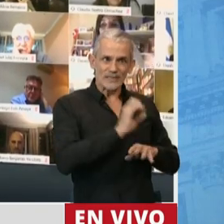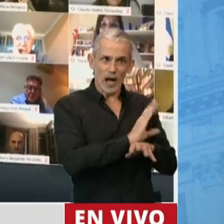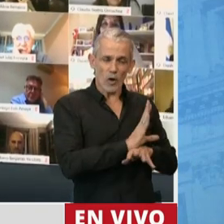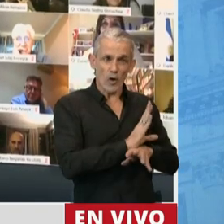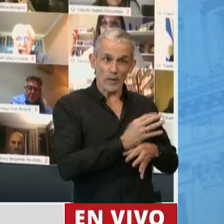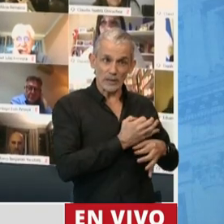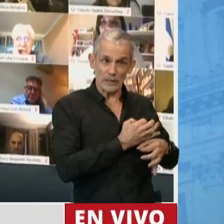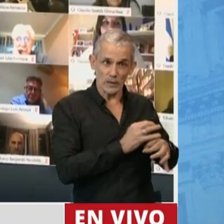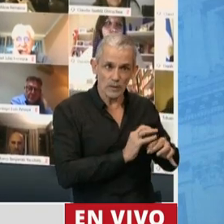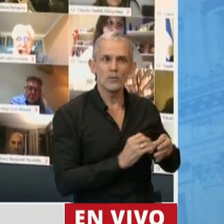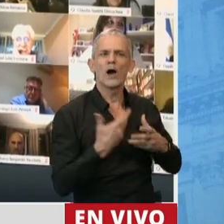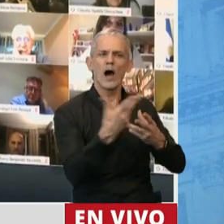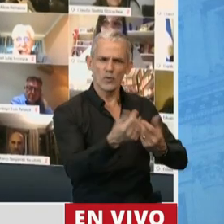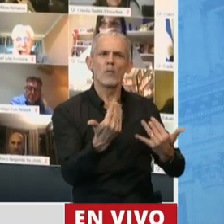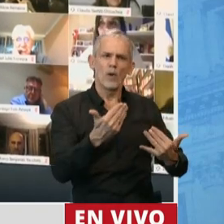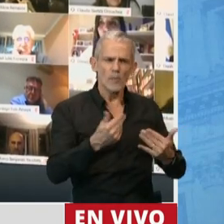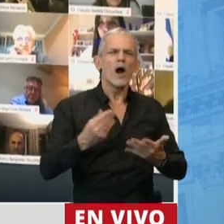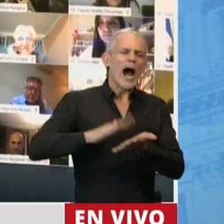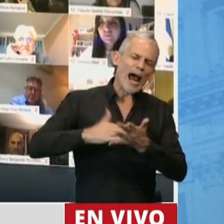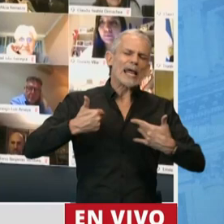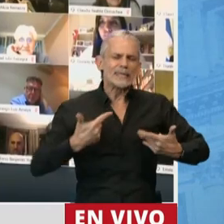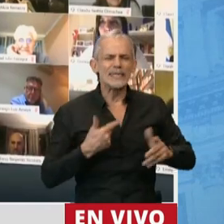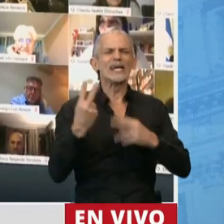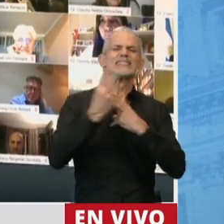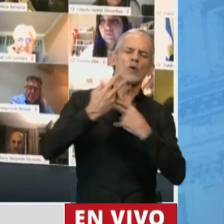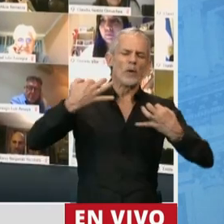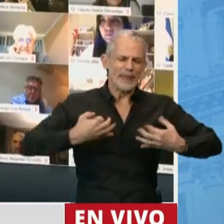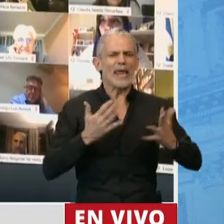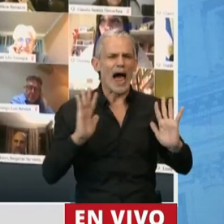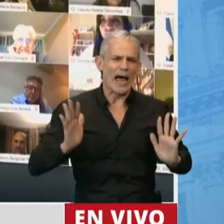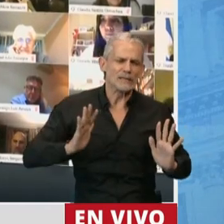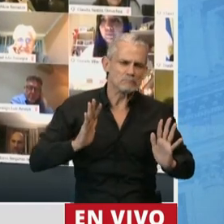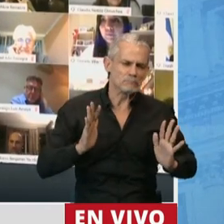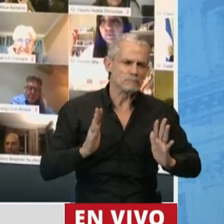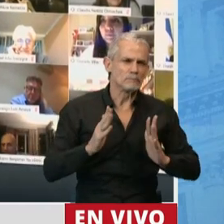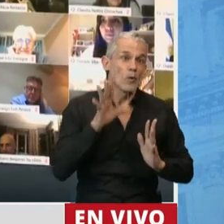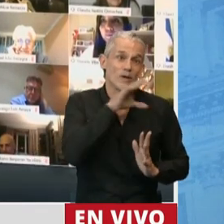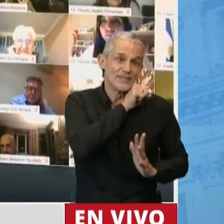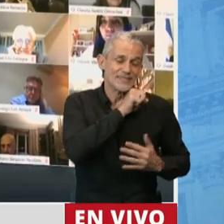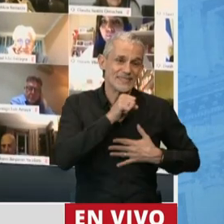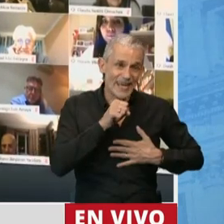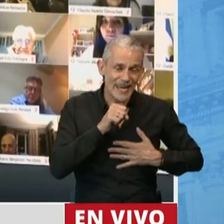Hacerlo con todas las garantías debidas, con todo el cuidado de su privacidad.